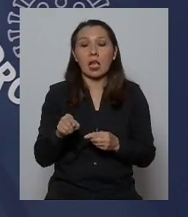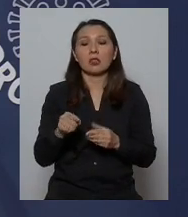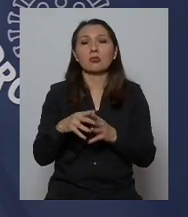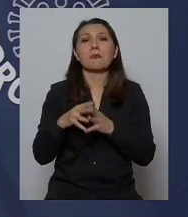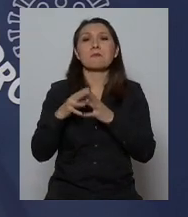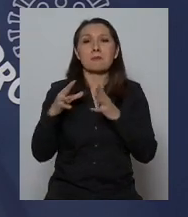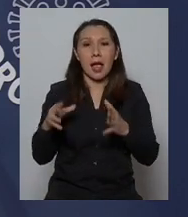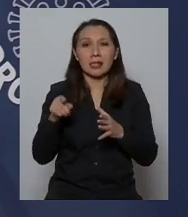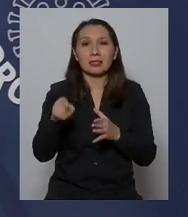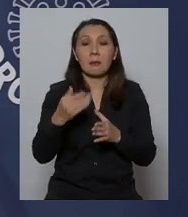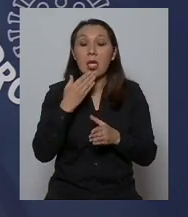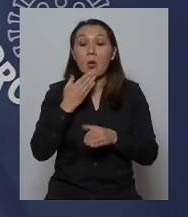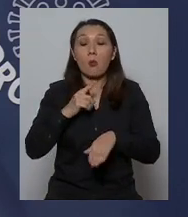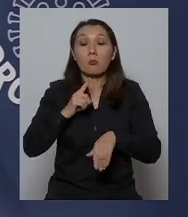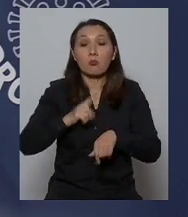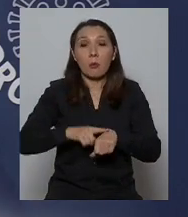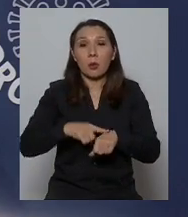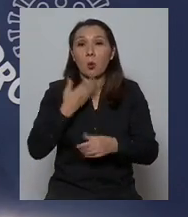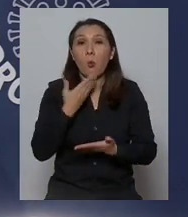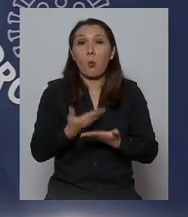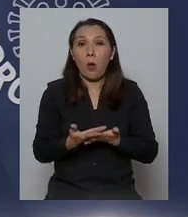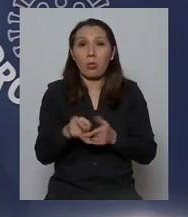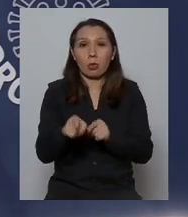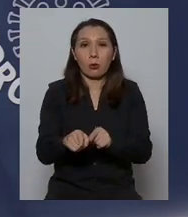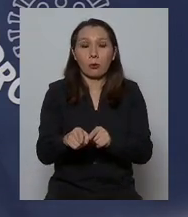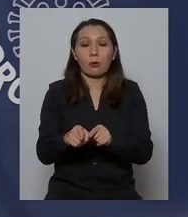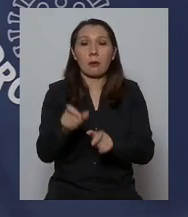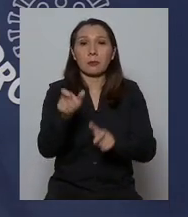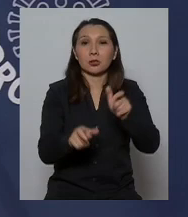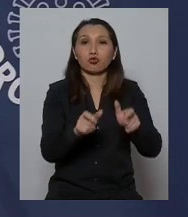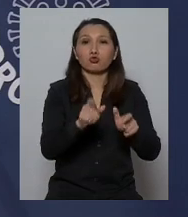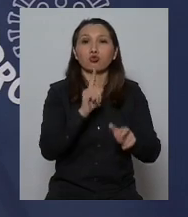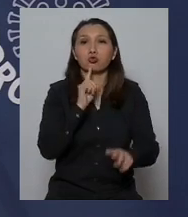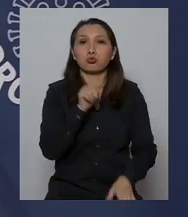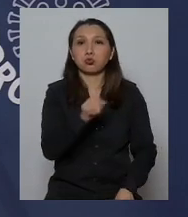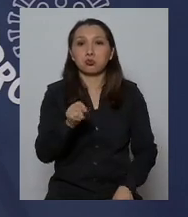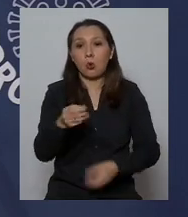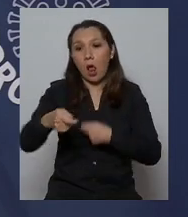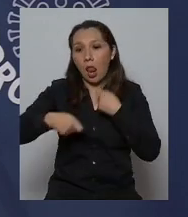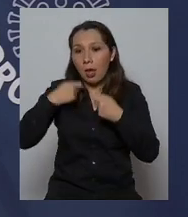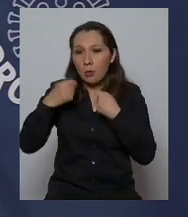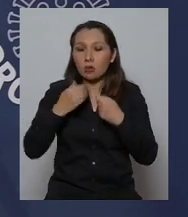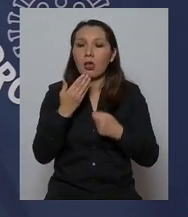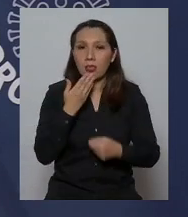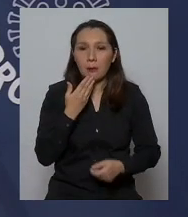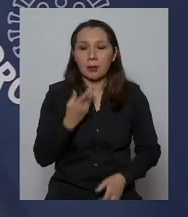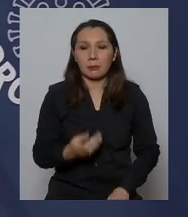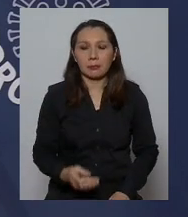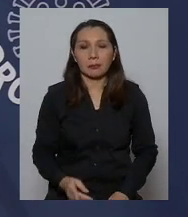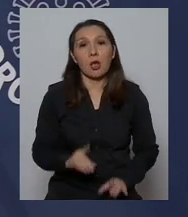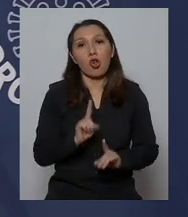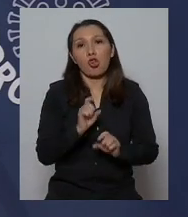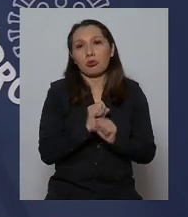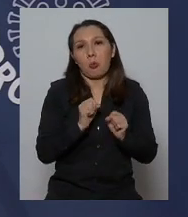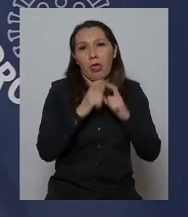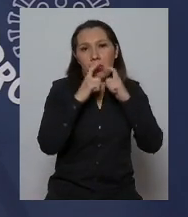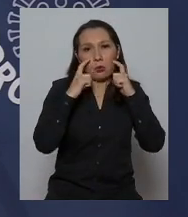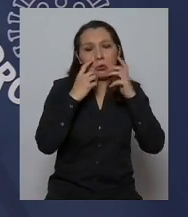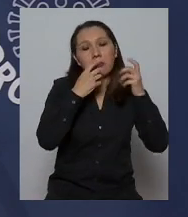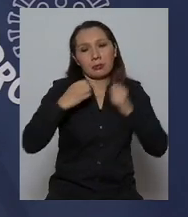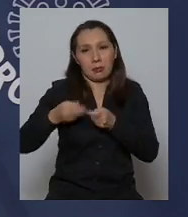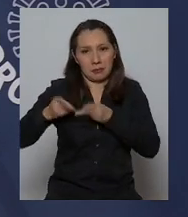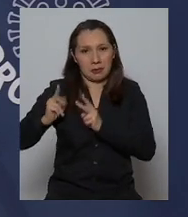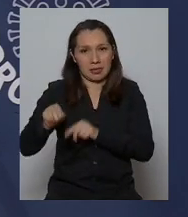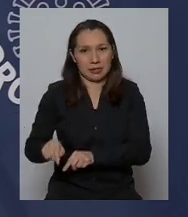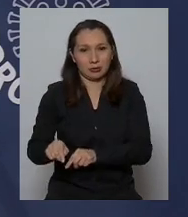exceptúa en los momentos en que están comiendo. Esto, insisto, va